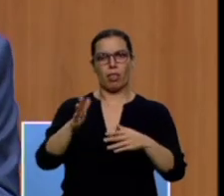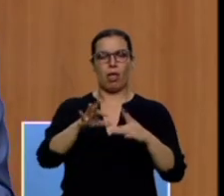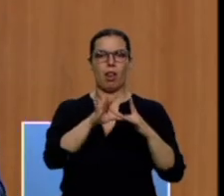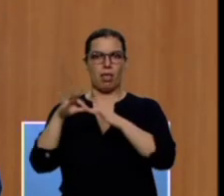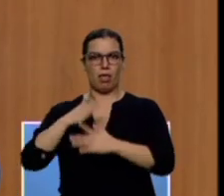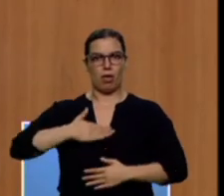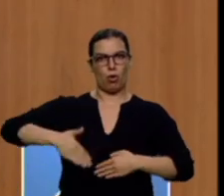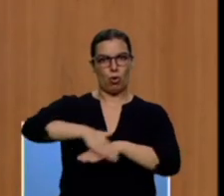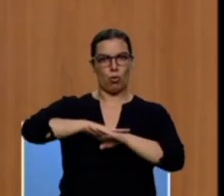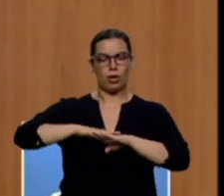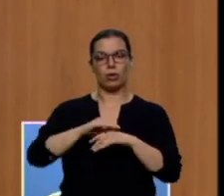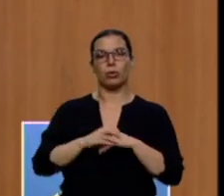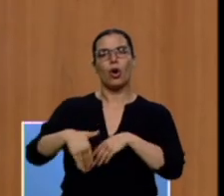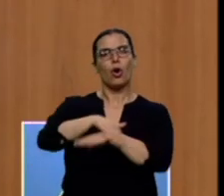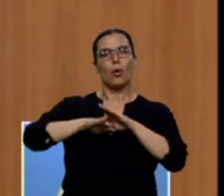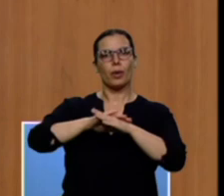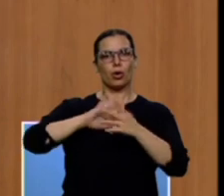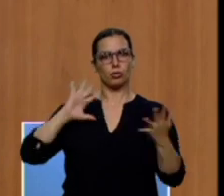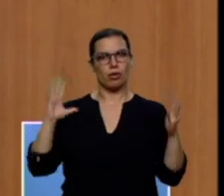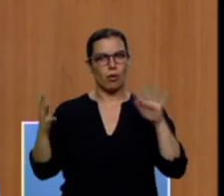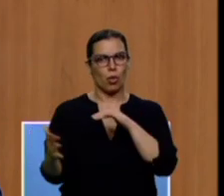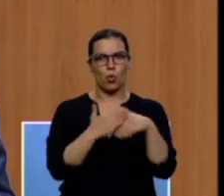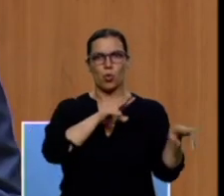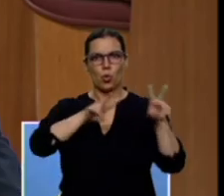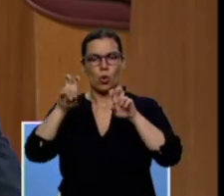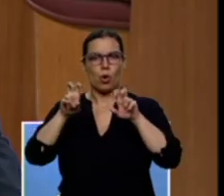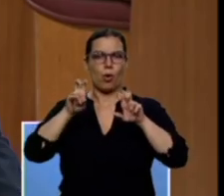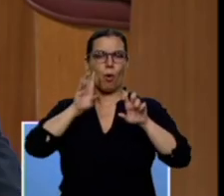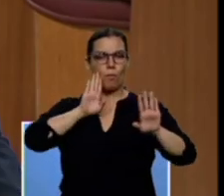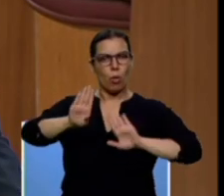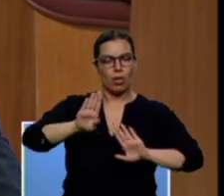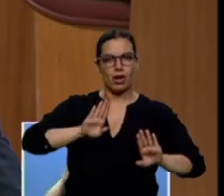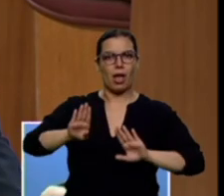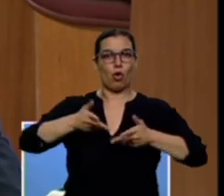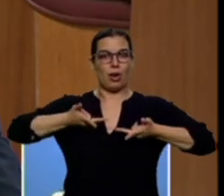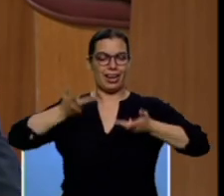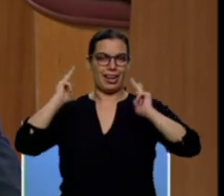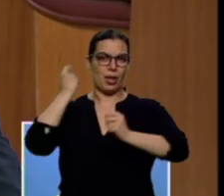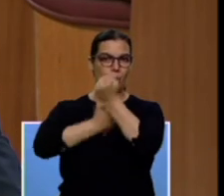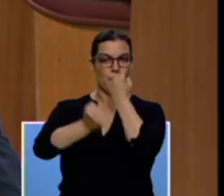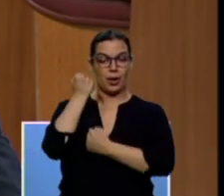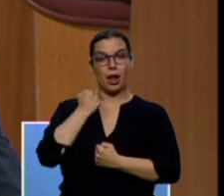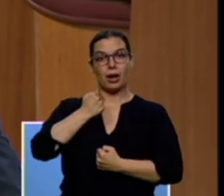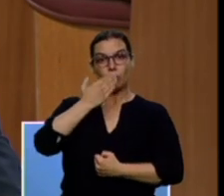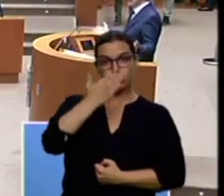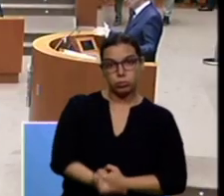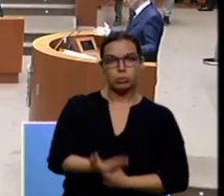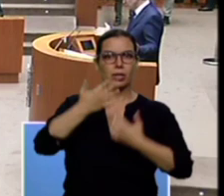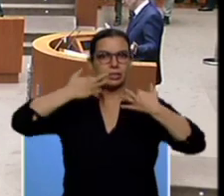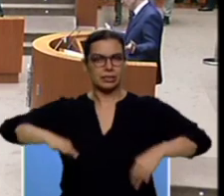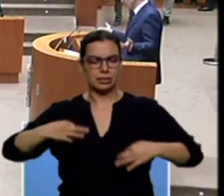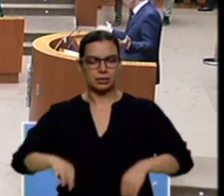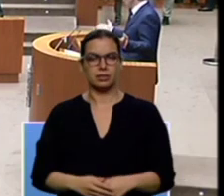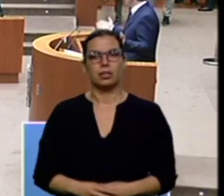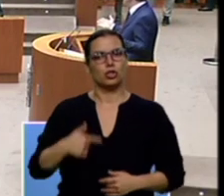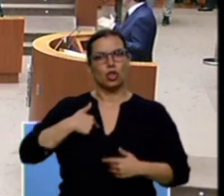transformación, innovador, moderado y liberal. Un gobierno honesto y sincero. Vengo con los brazos abiertos,